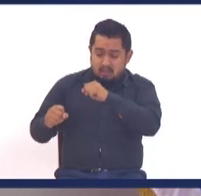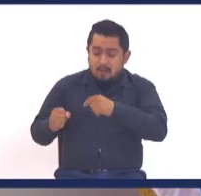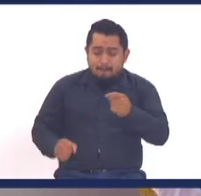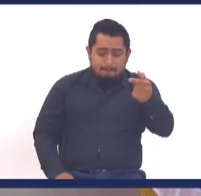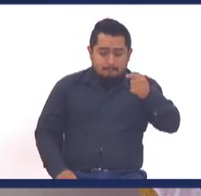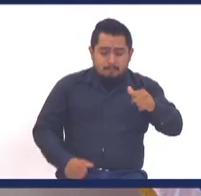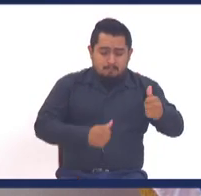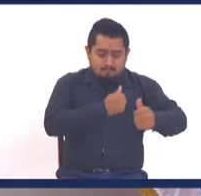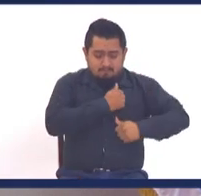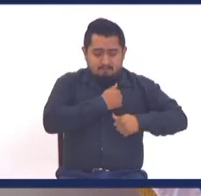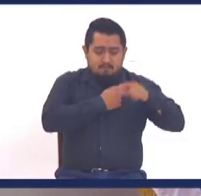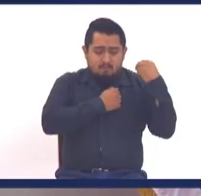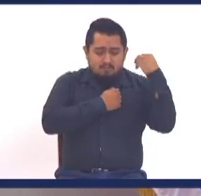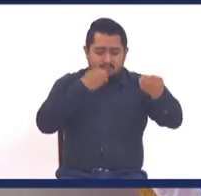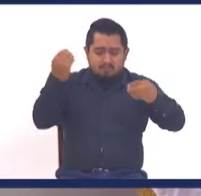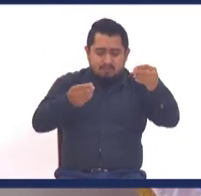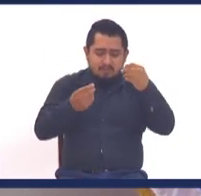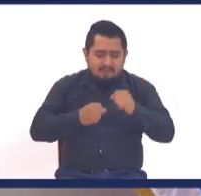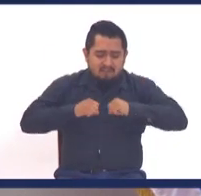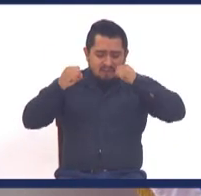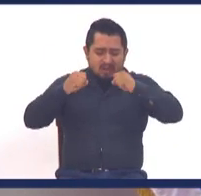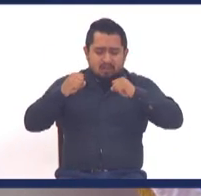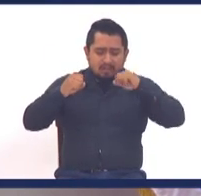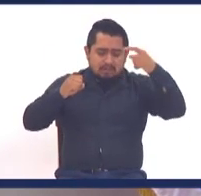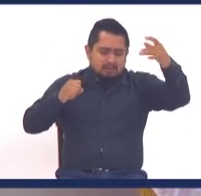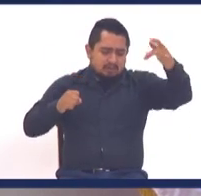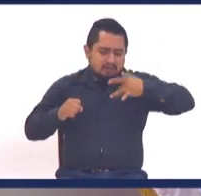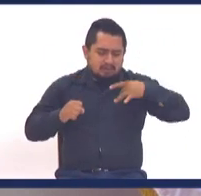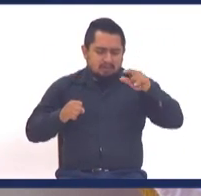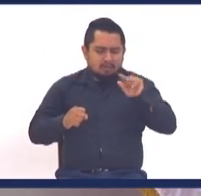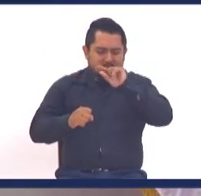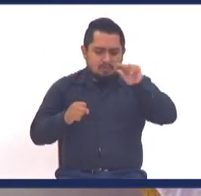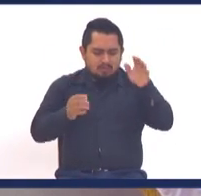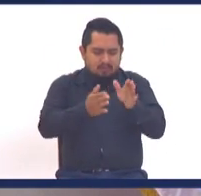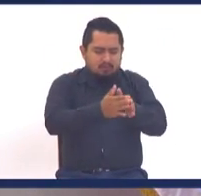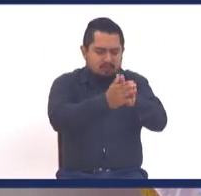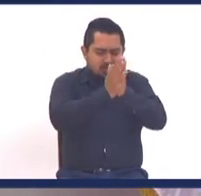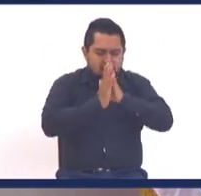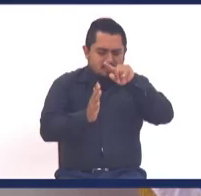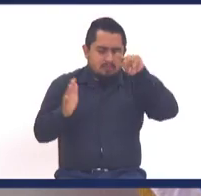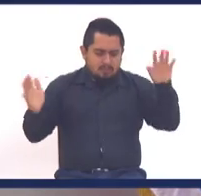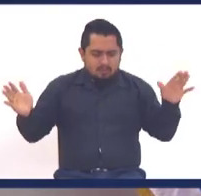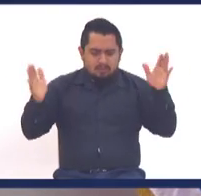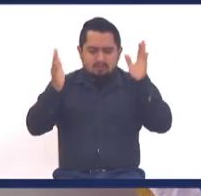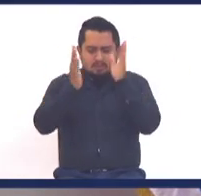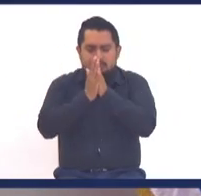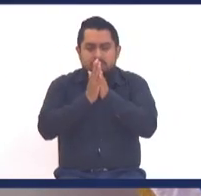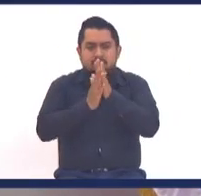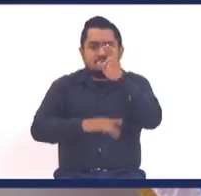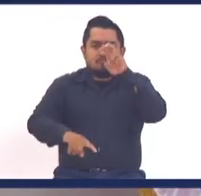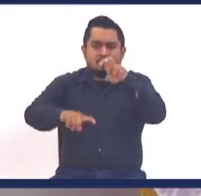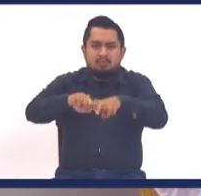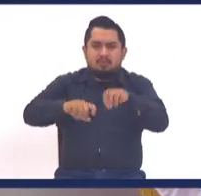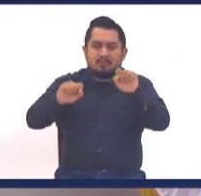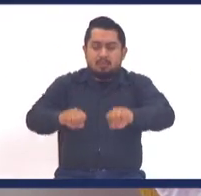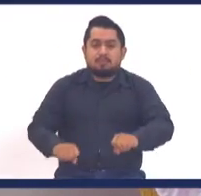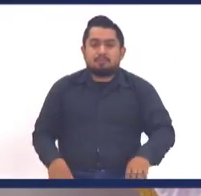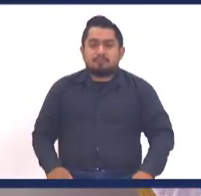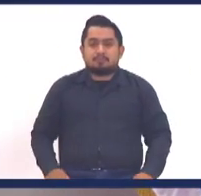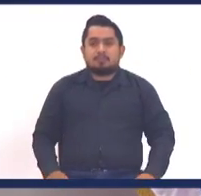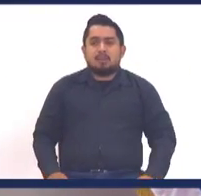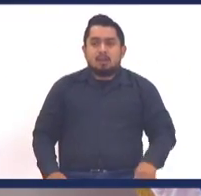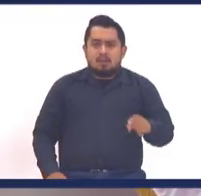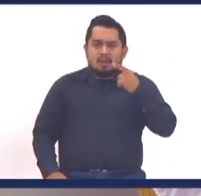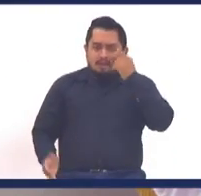policías, ejército, gracias. Ábranos al corazón. En Cristo Jesús lo pedimos todo y la iglesia dice, Amén. Pueden sentarse, amigos y hermanos.